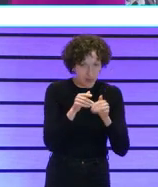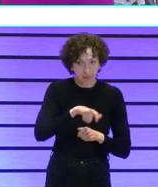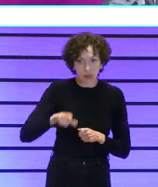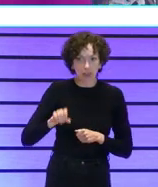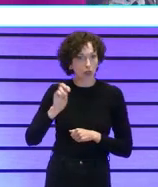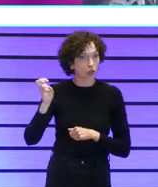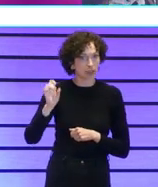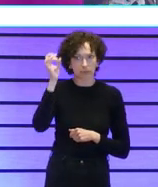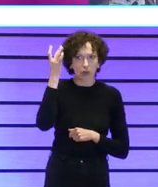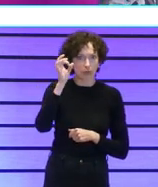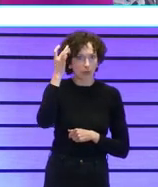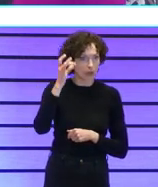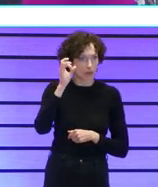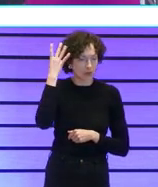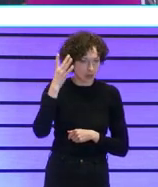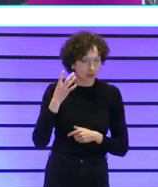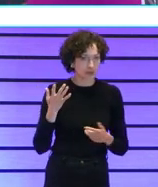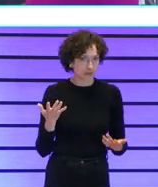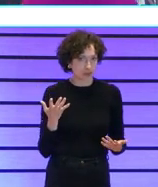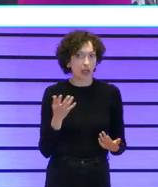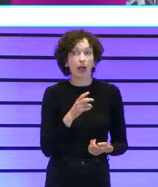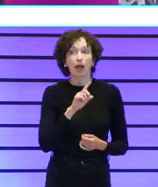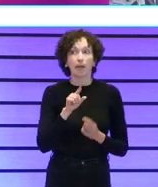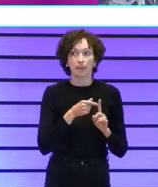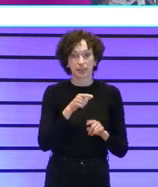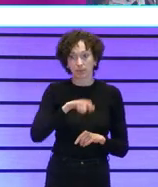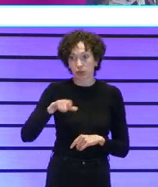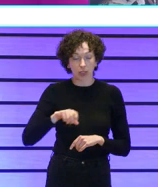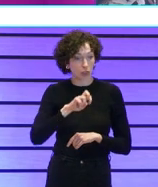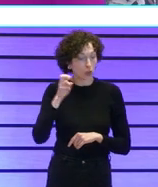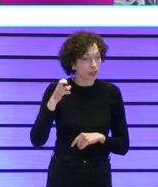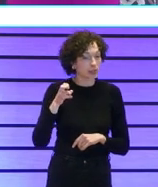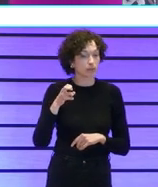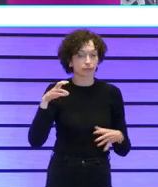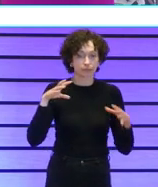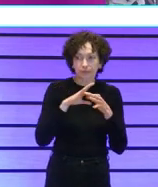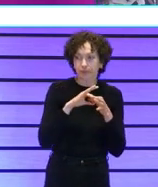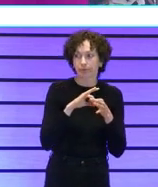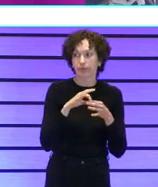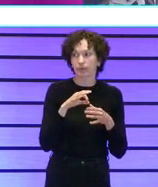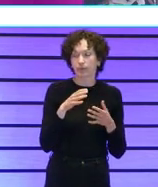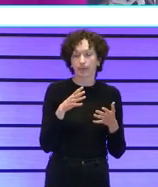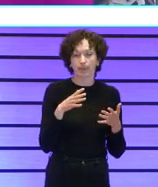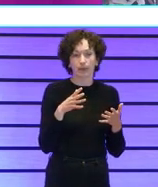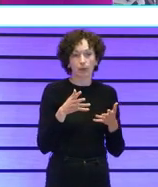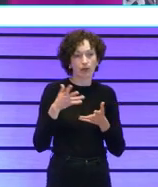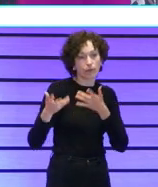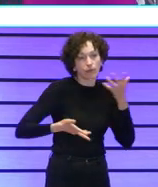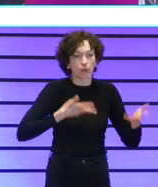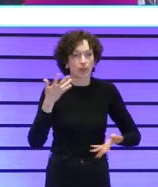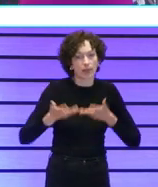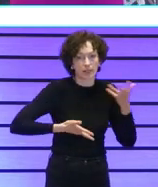muy creativas que están un poco en el aire y otras que son que tienen que ver con el agua con la fluidez